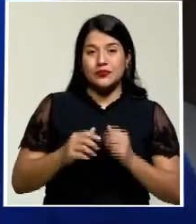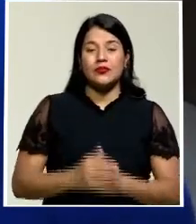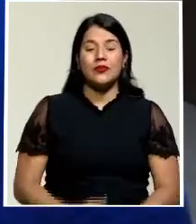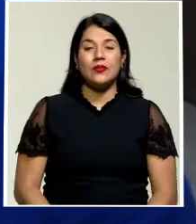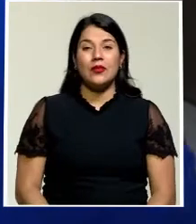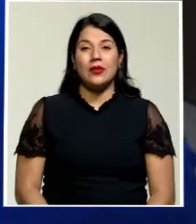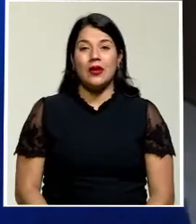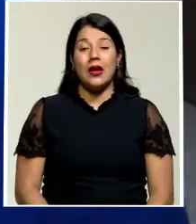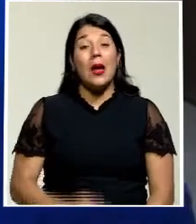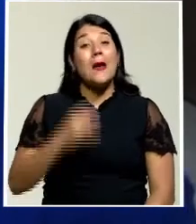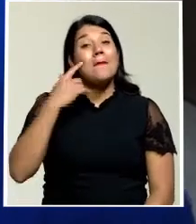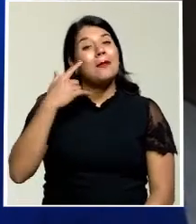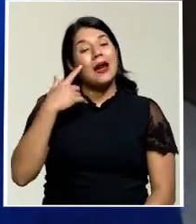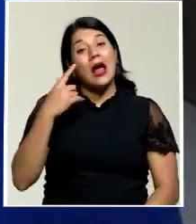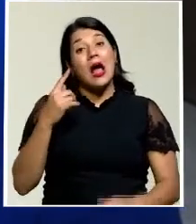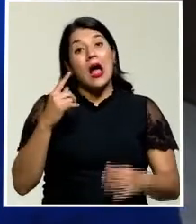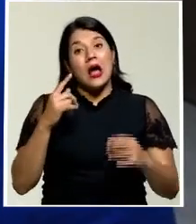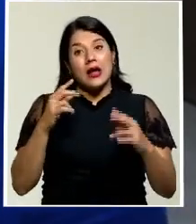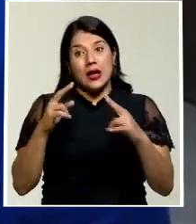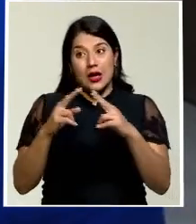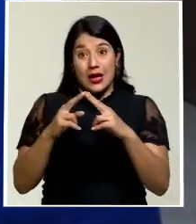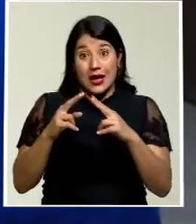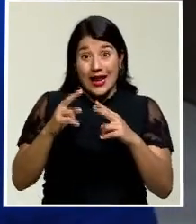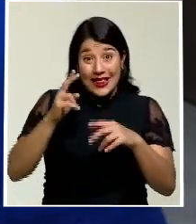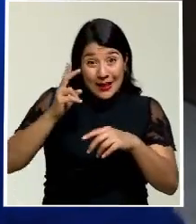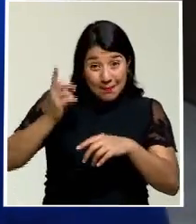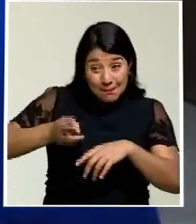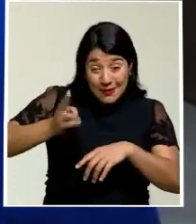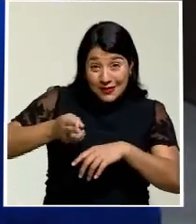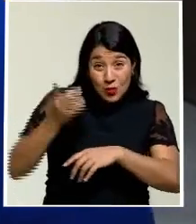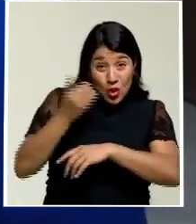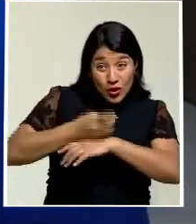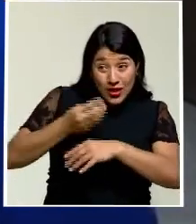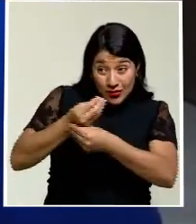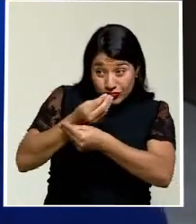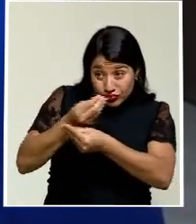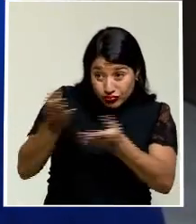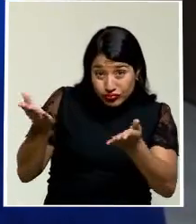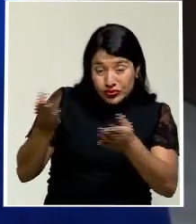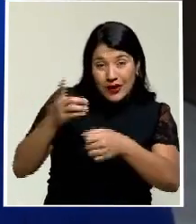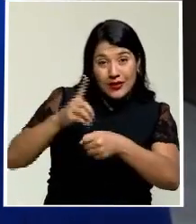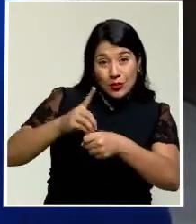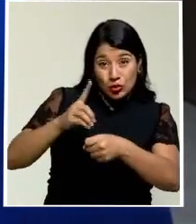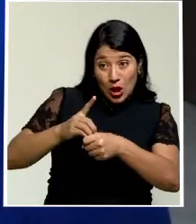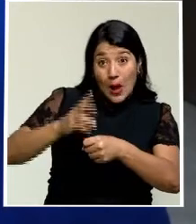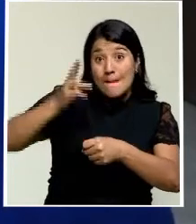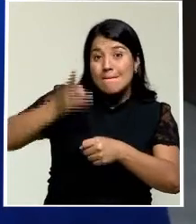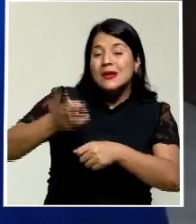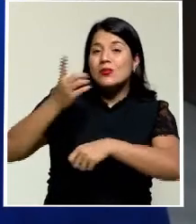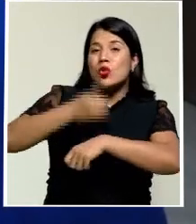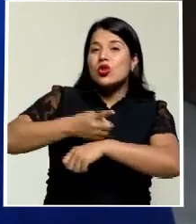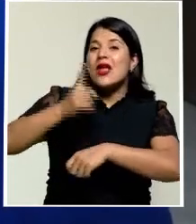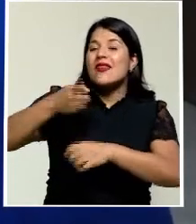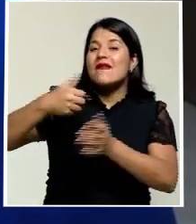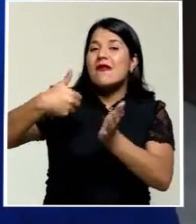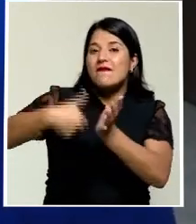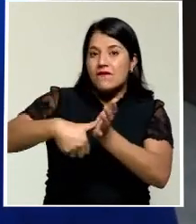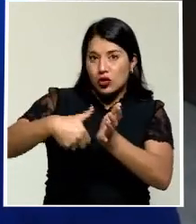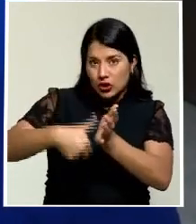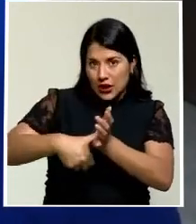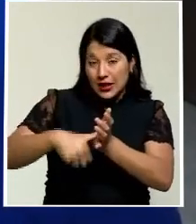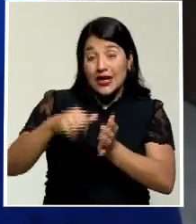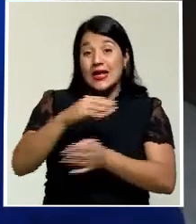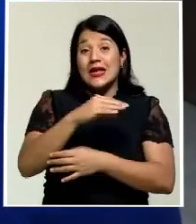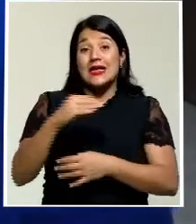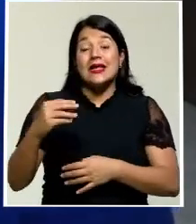para conocimiento del Pleno, ese mismo día se tiene que votar después de una discusión y se establece una guillotina que